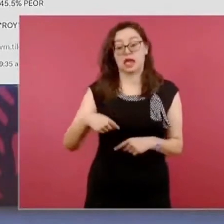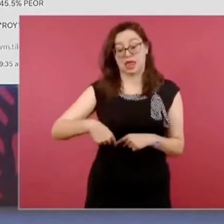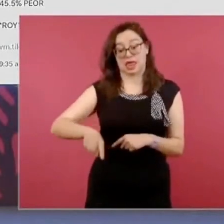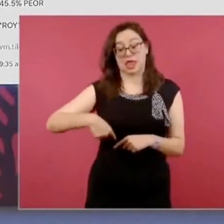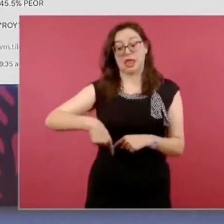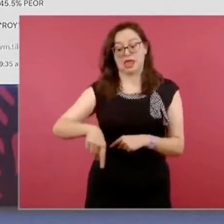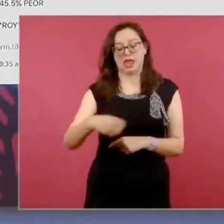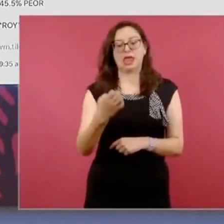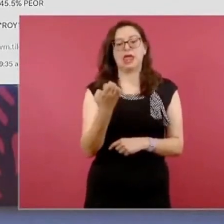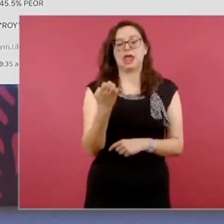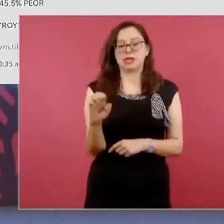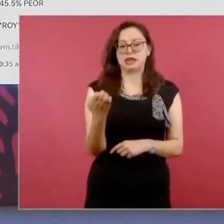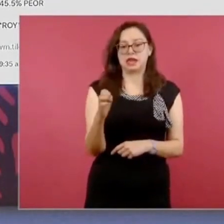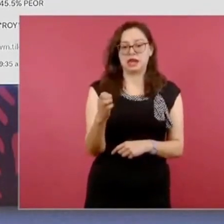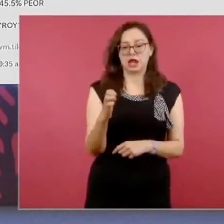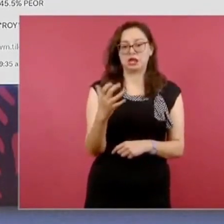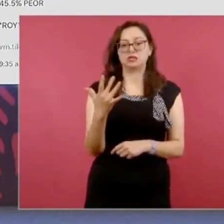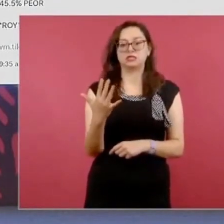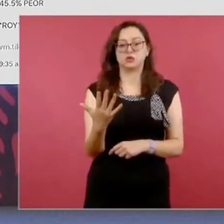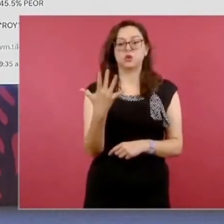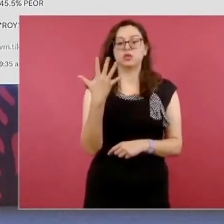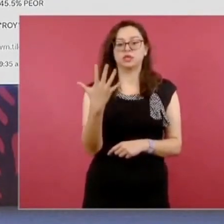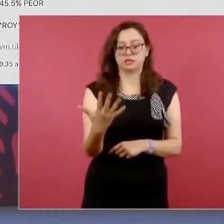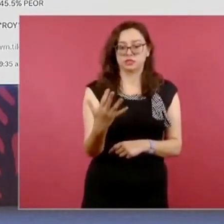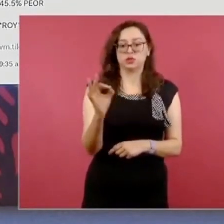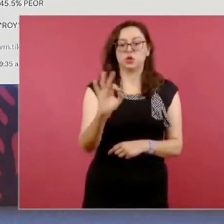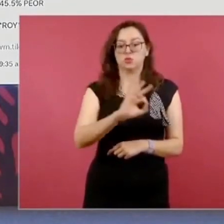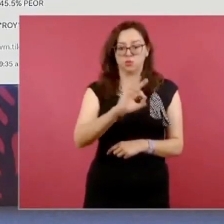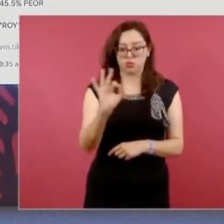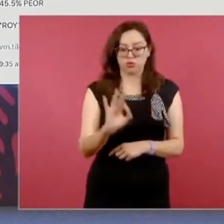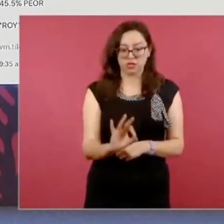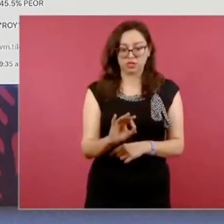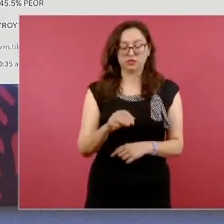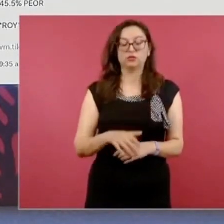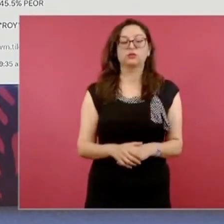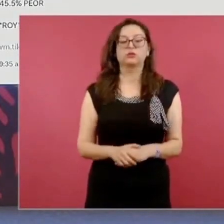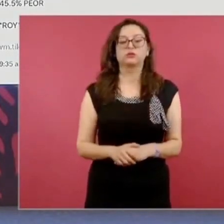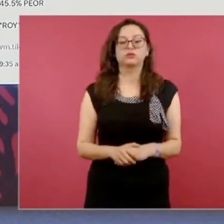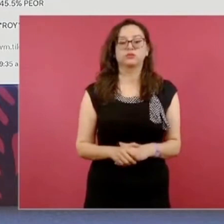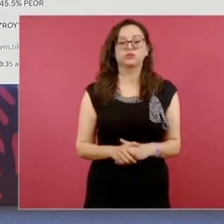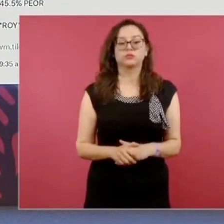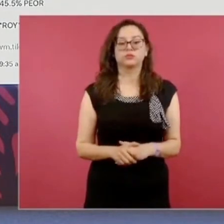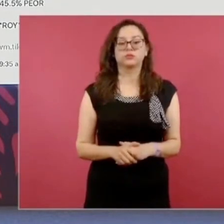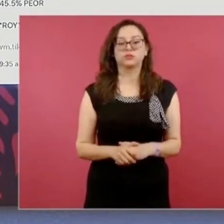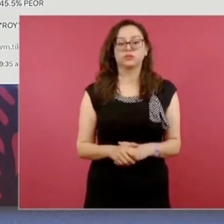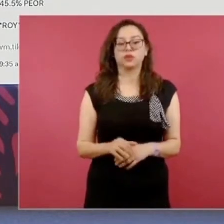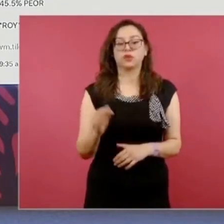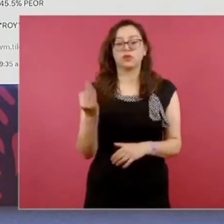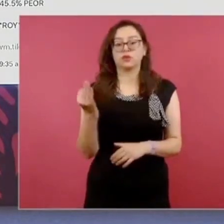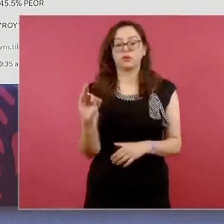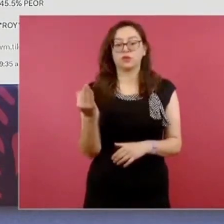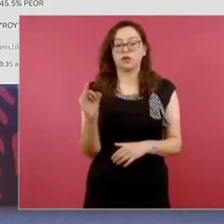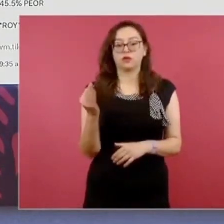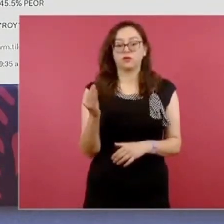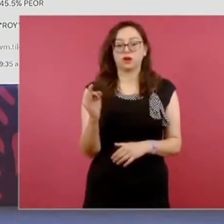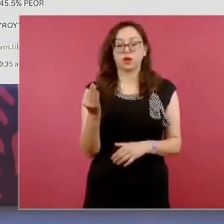55, ya en febrero